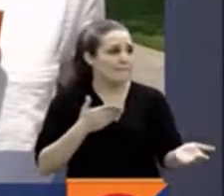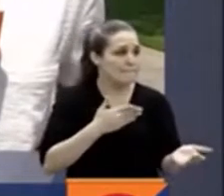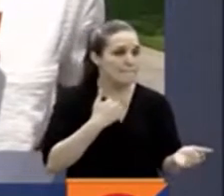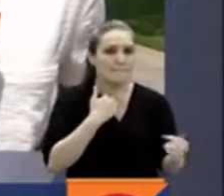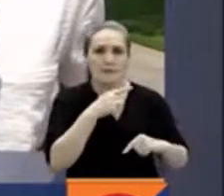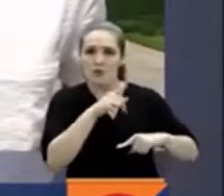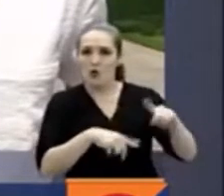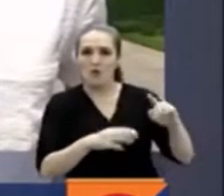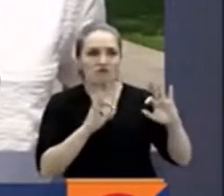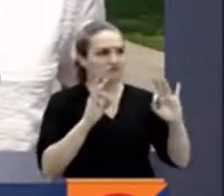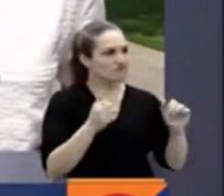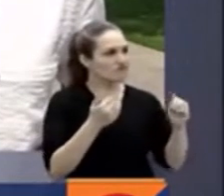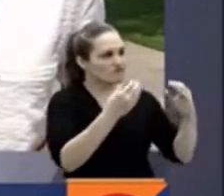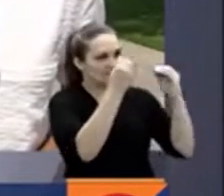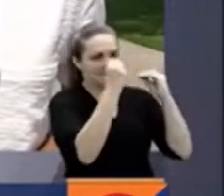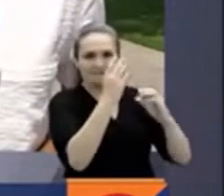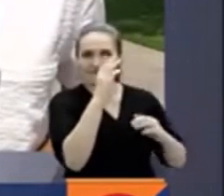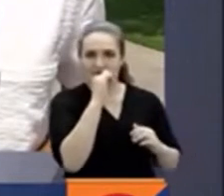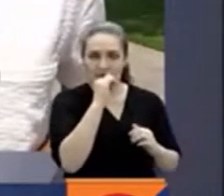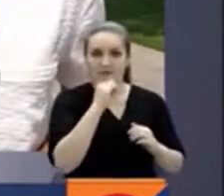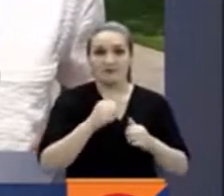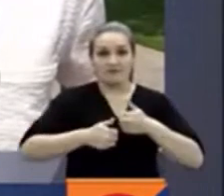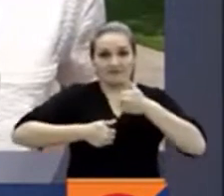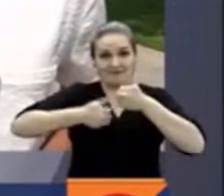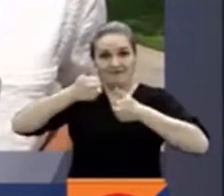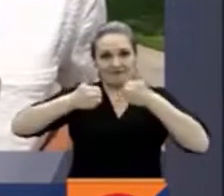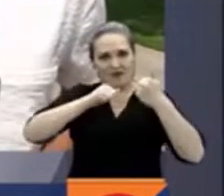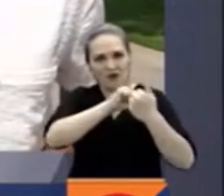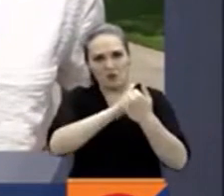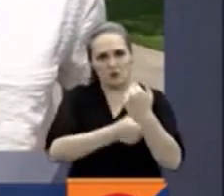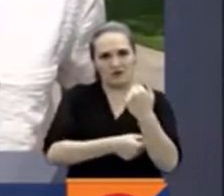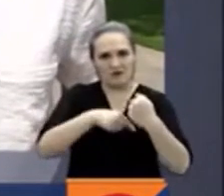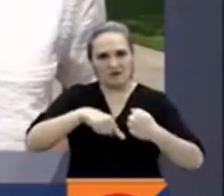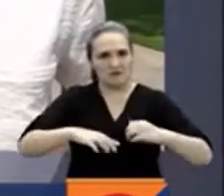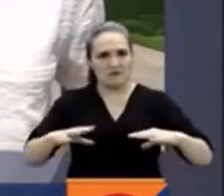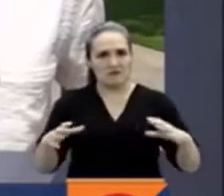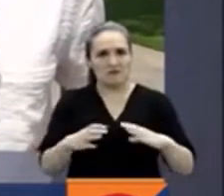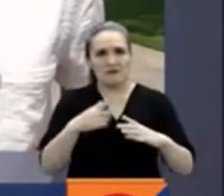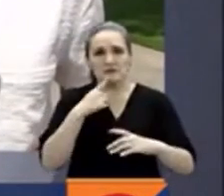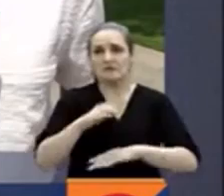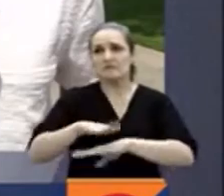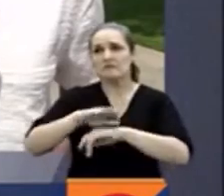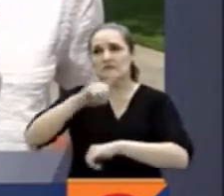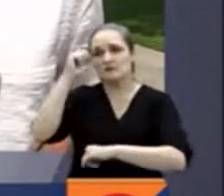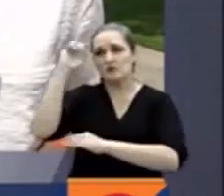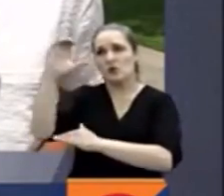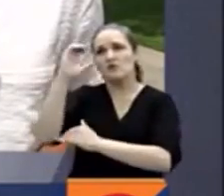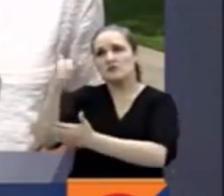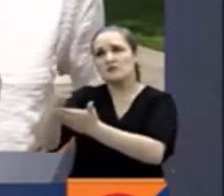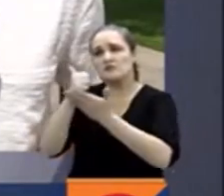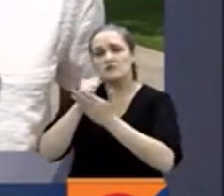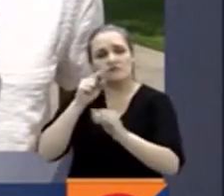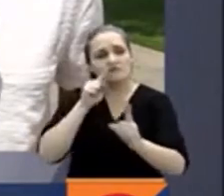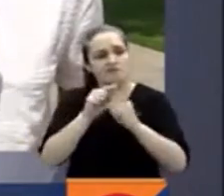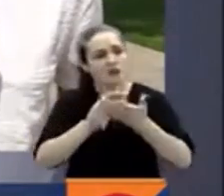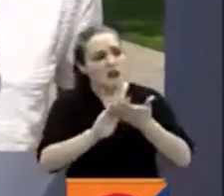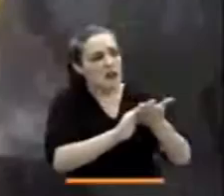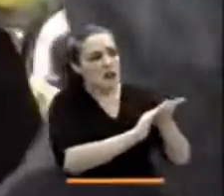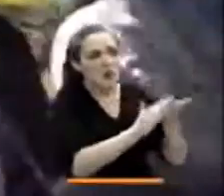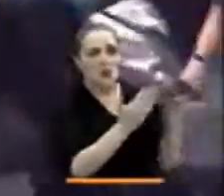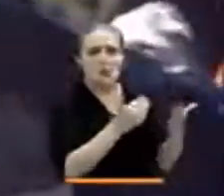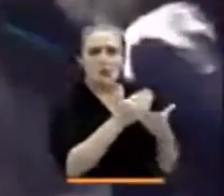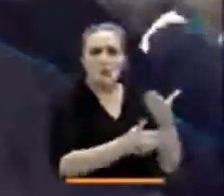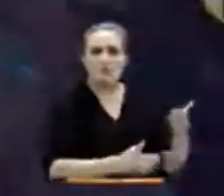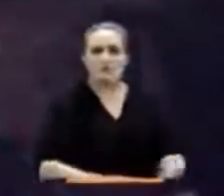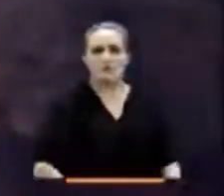en óptimas condiciones. Autoridades locales y departamentales piden al gobierno nacional ayuda para mitigar los impactos por la ola de lluvias.